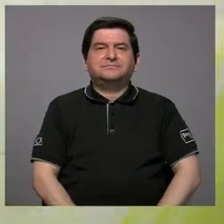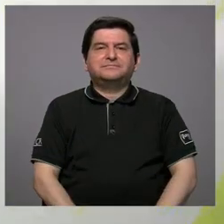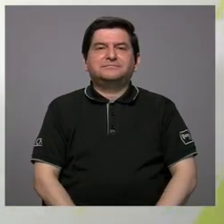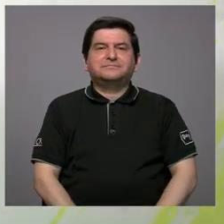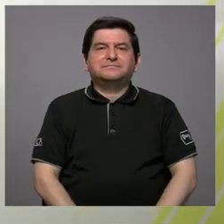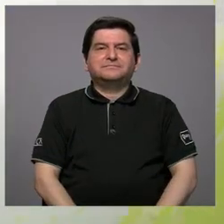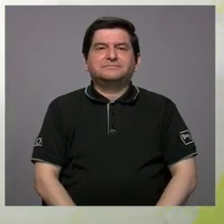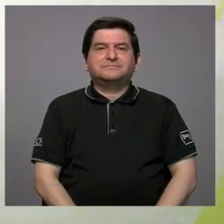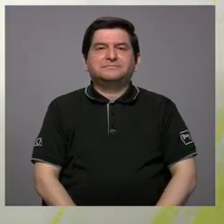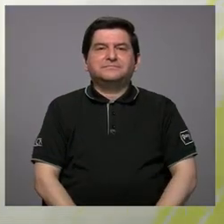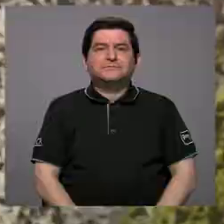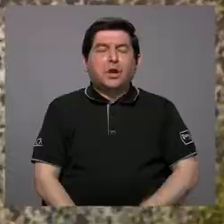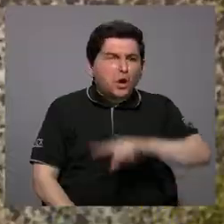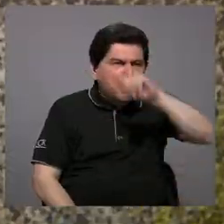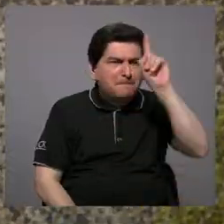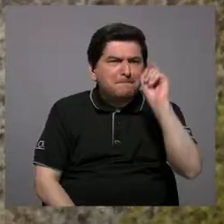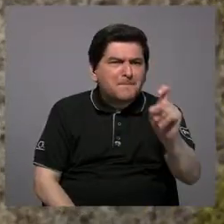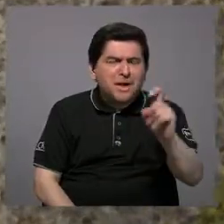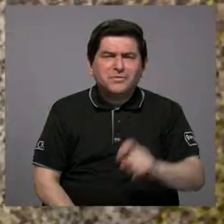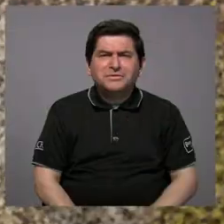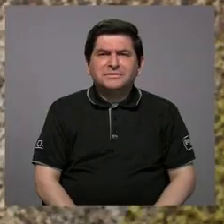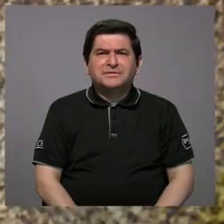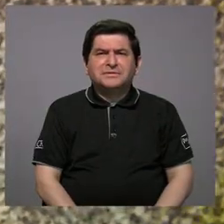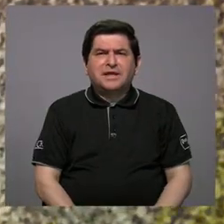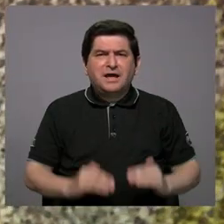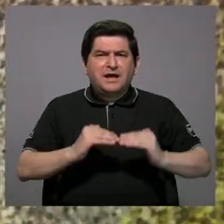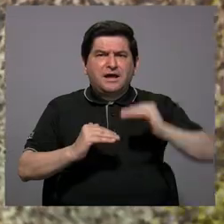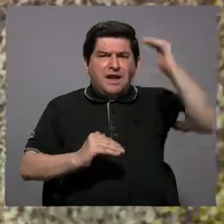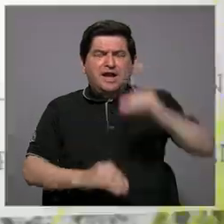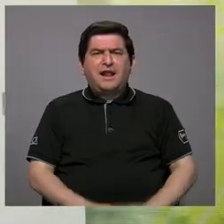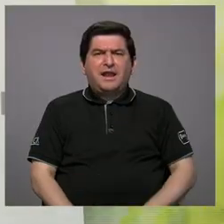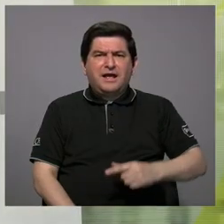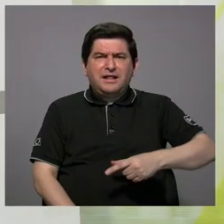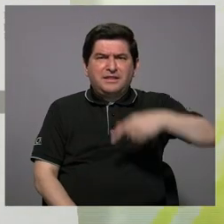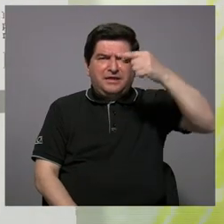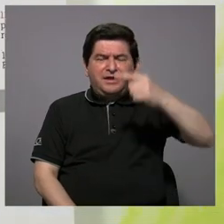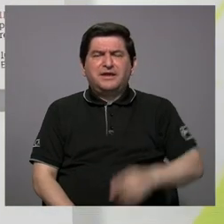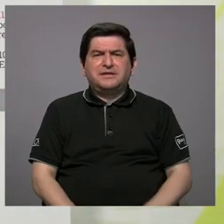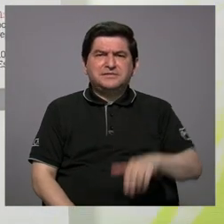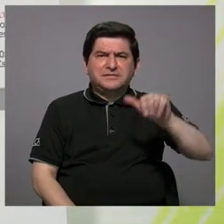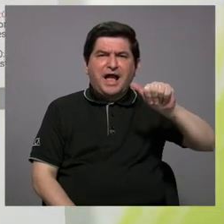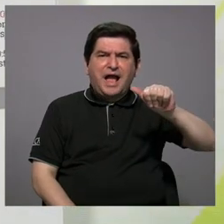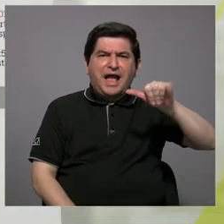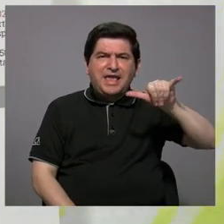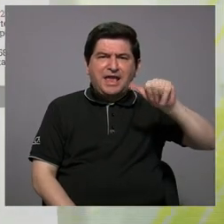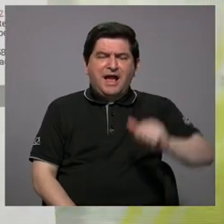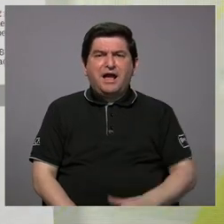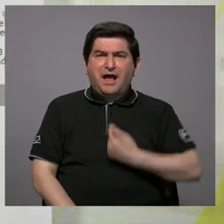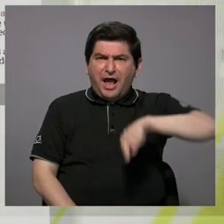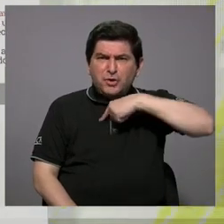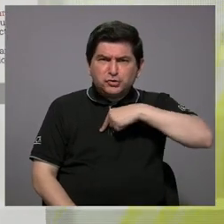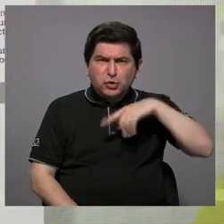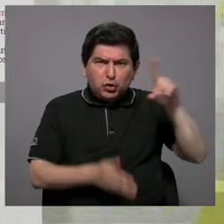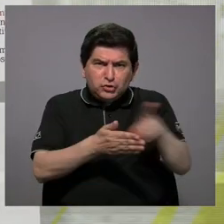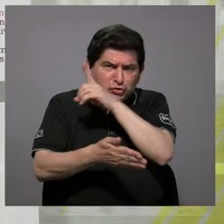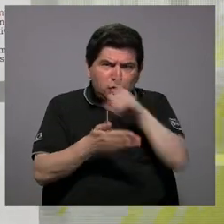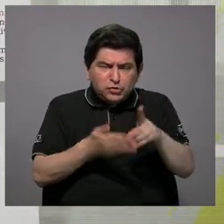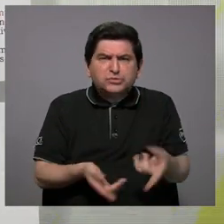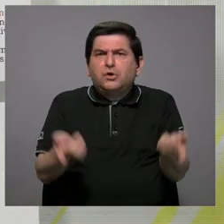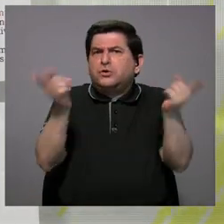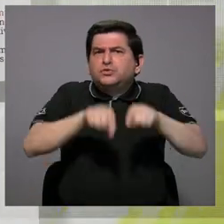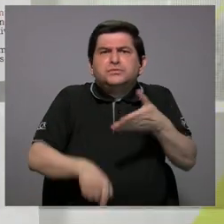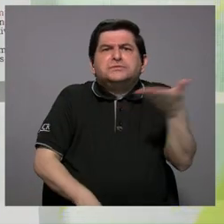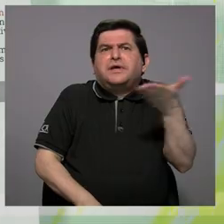agua, perdón. Y lo hemos consultado a la alta gerencia de acueductos, ¿por qué? ¿Cuál es el problema? Es que nos marginan o qué es lo que